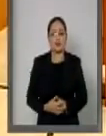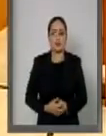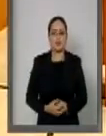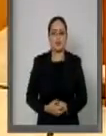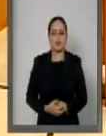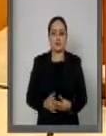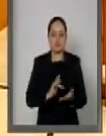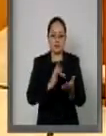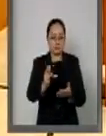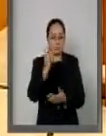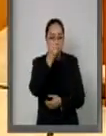Muchas gracias, señor secretario.